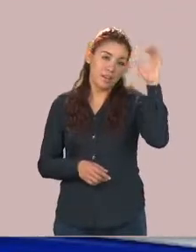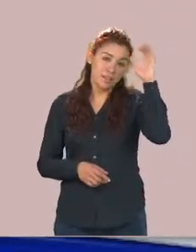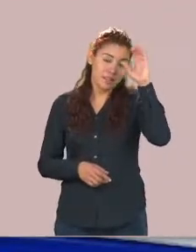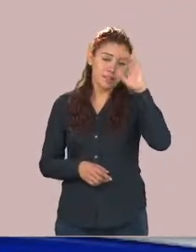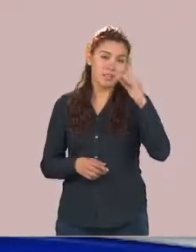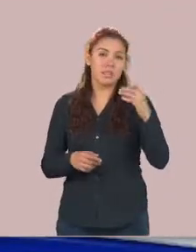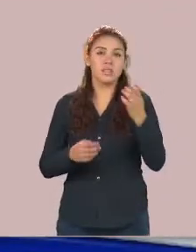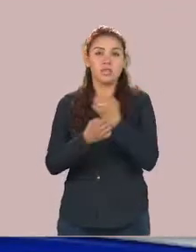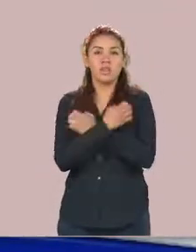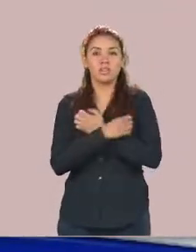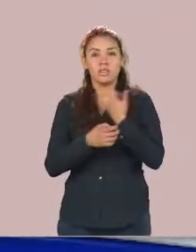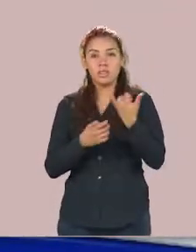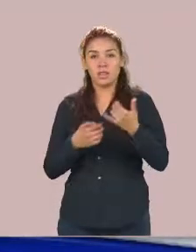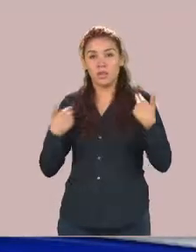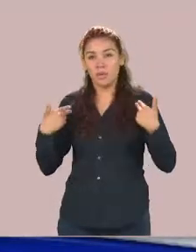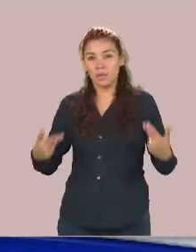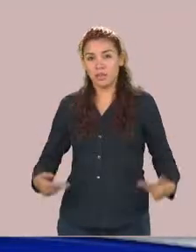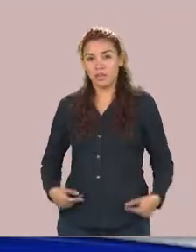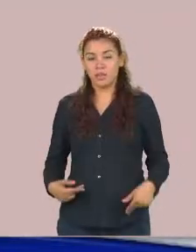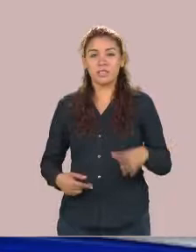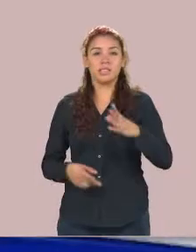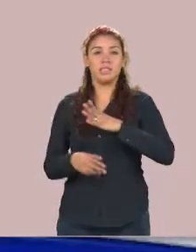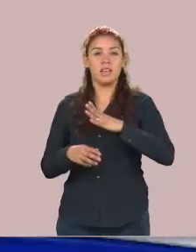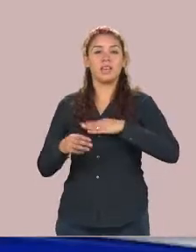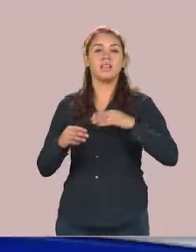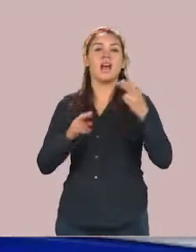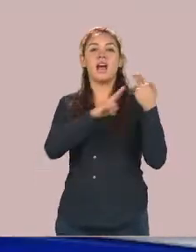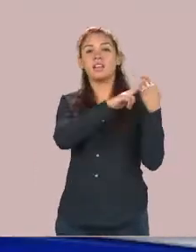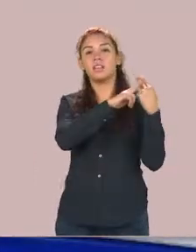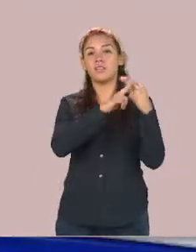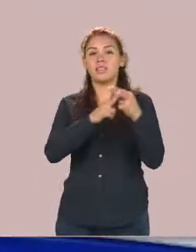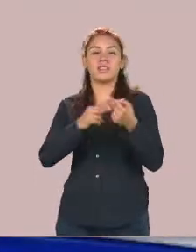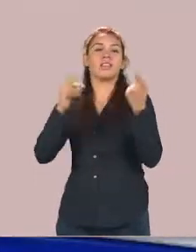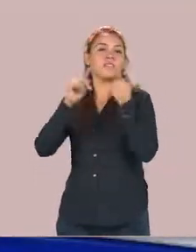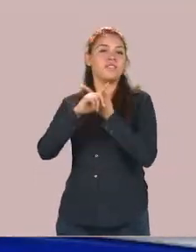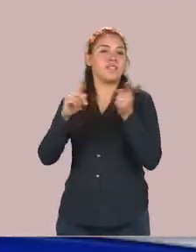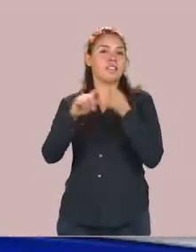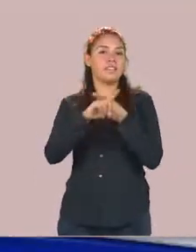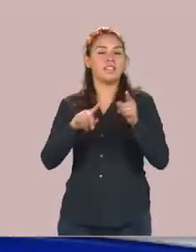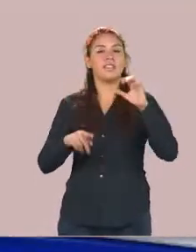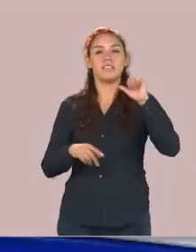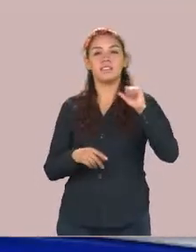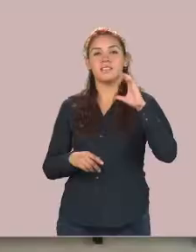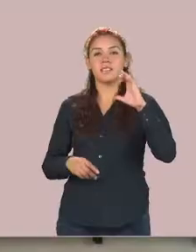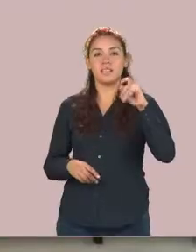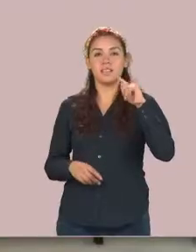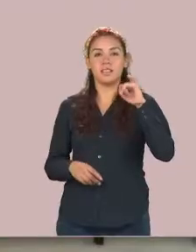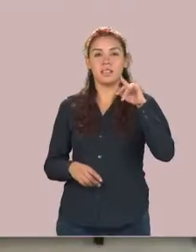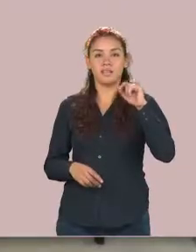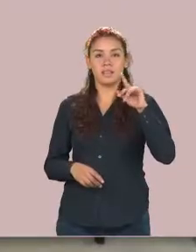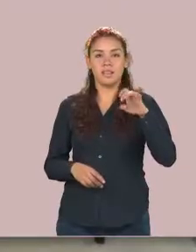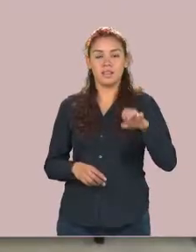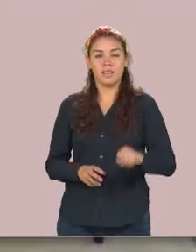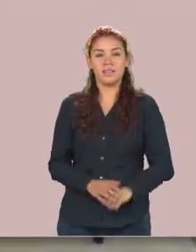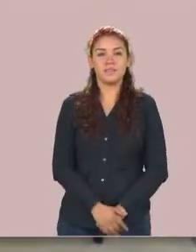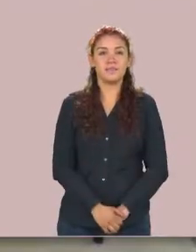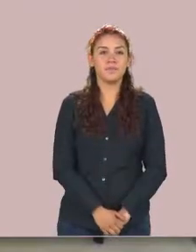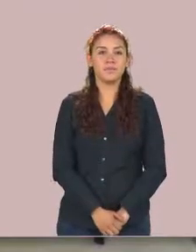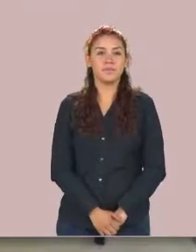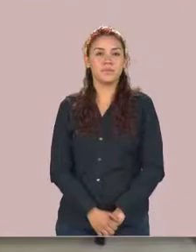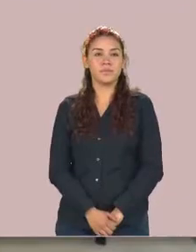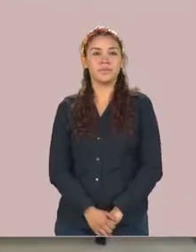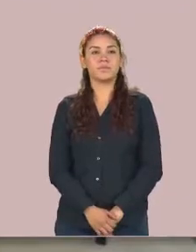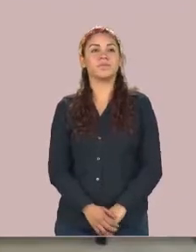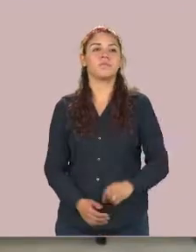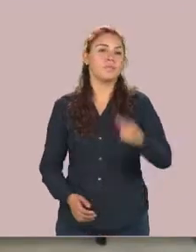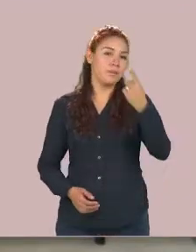se ha reestructurado y celebra su aniversario con diversas actividades a lo largo del presente año la labor que cumple